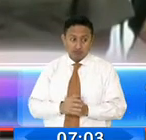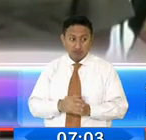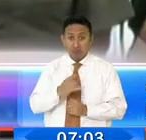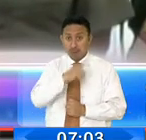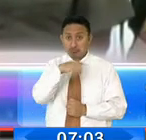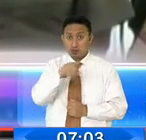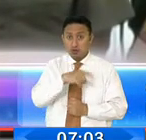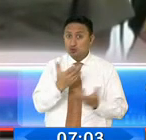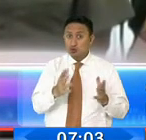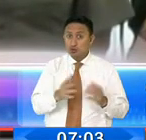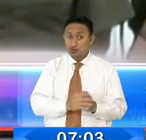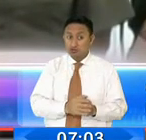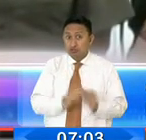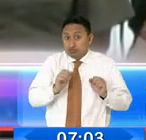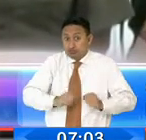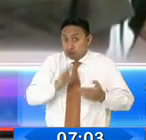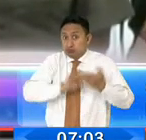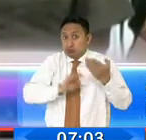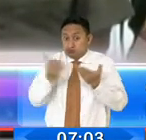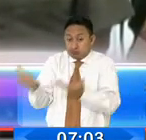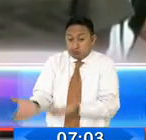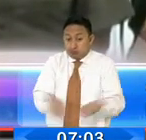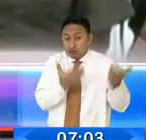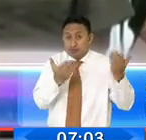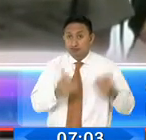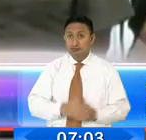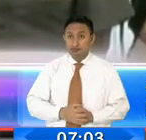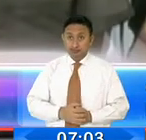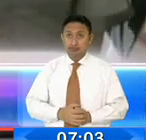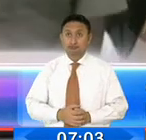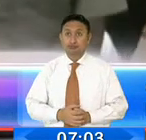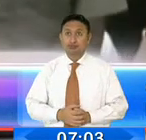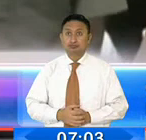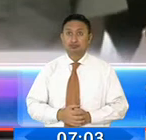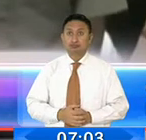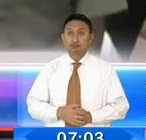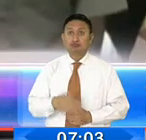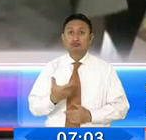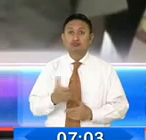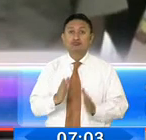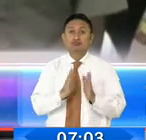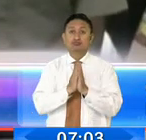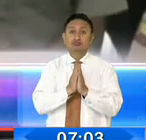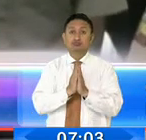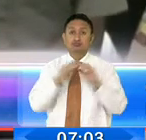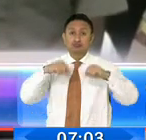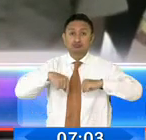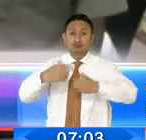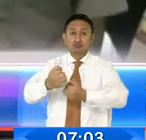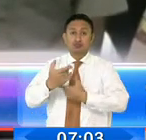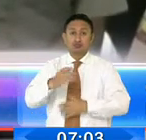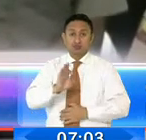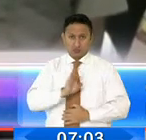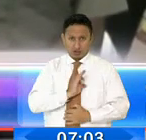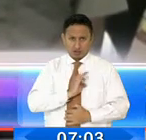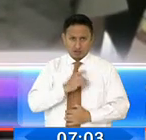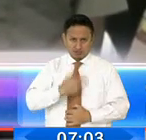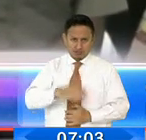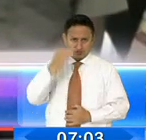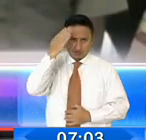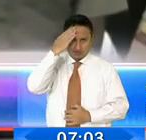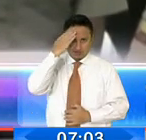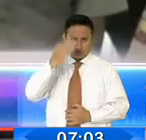prohibición es una autorización dada desde el comando general. Solicitamos un informe técnico para saber la